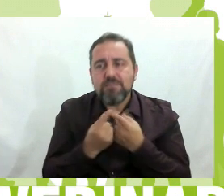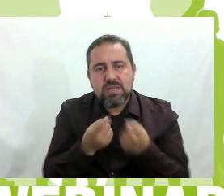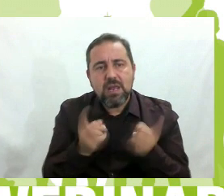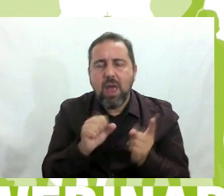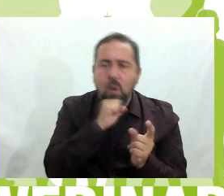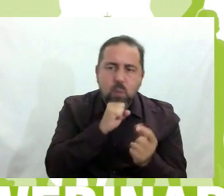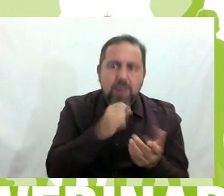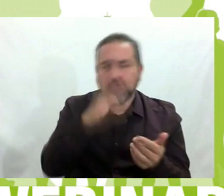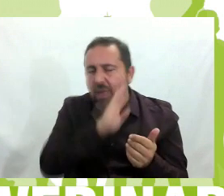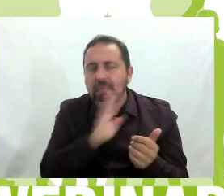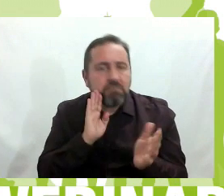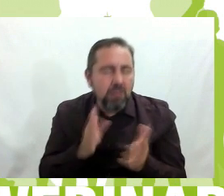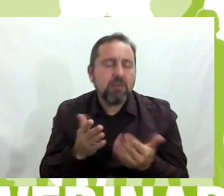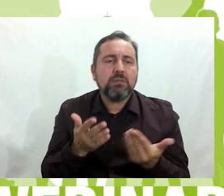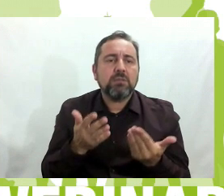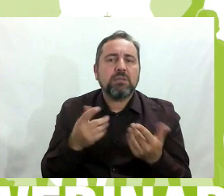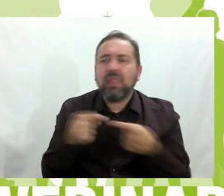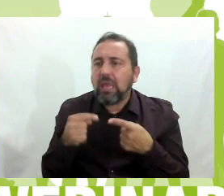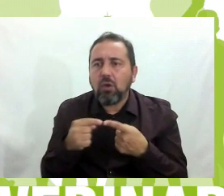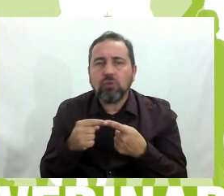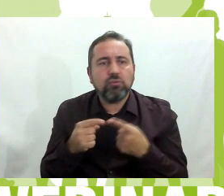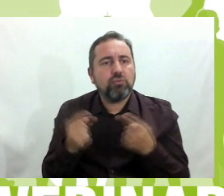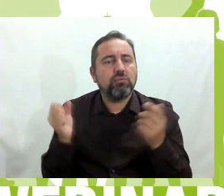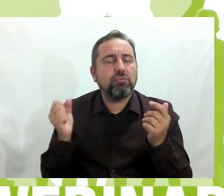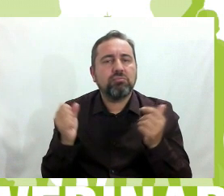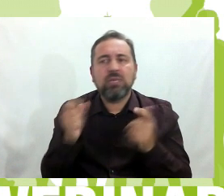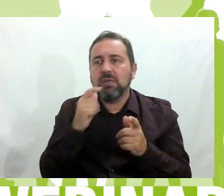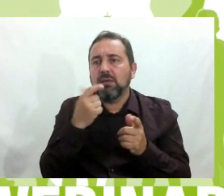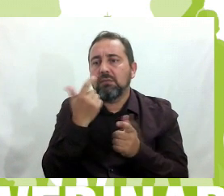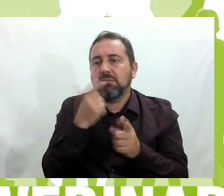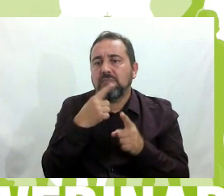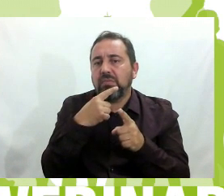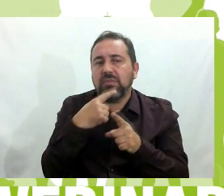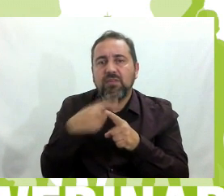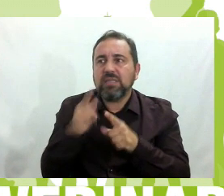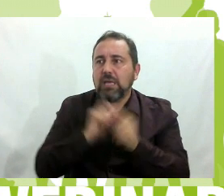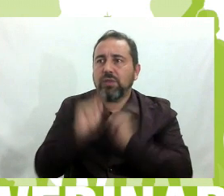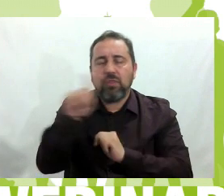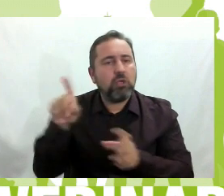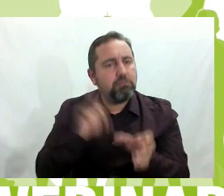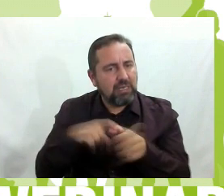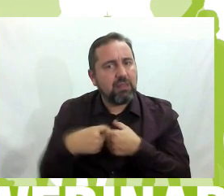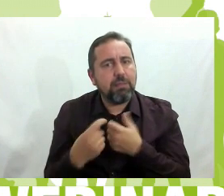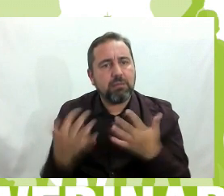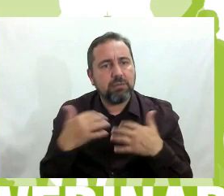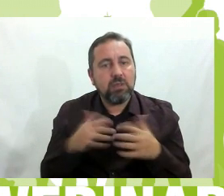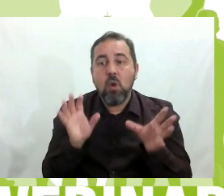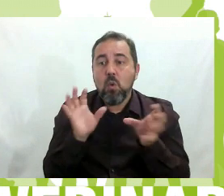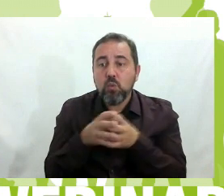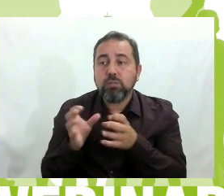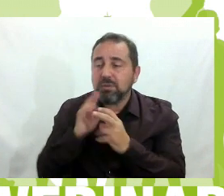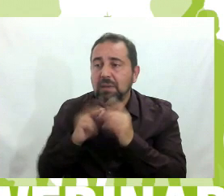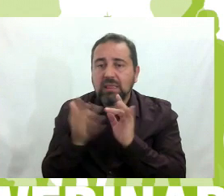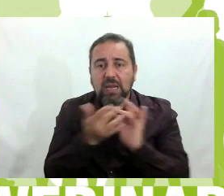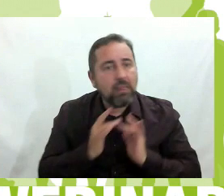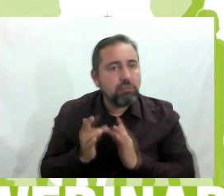abuelos, padres, madres, tíos y gente de diferentes asociaciones. Entonces, en grupos interactivos, que